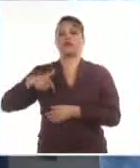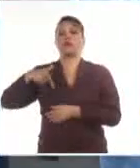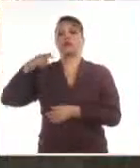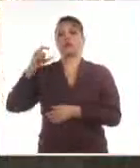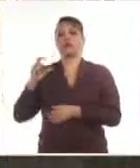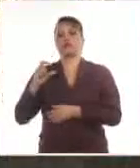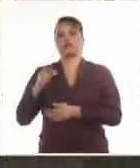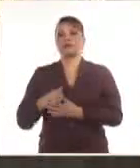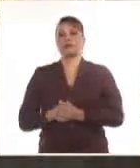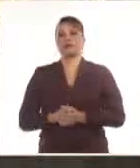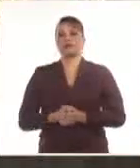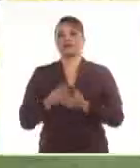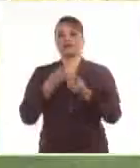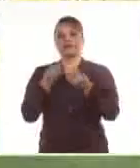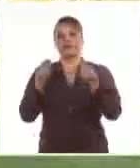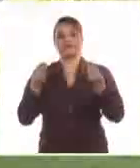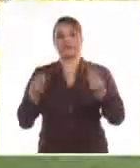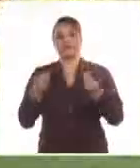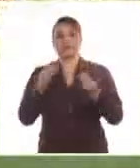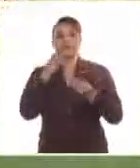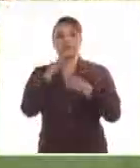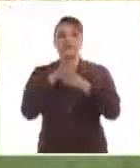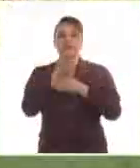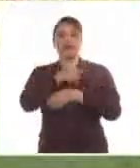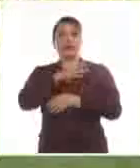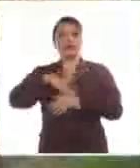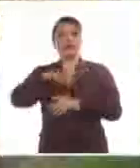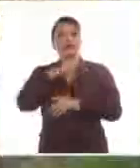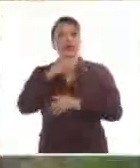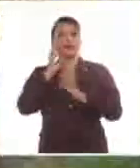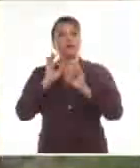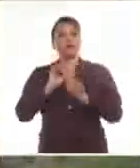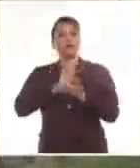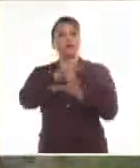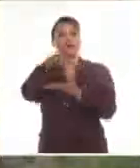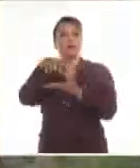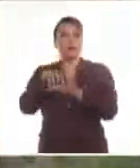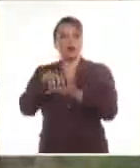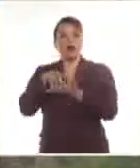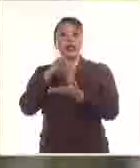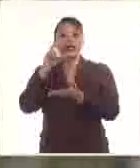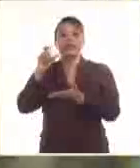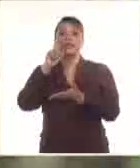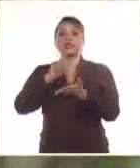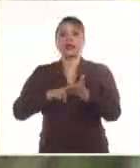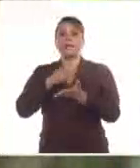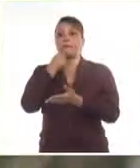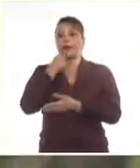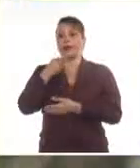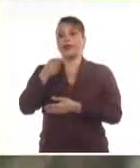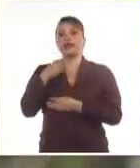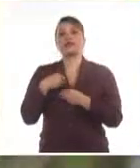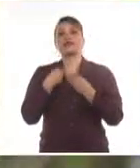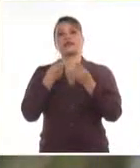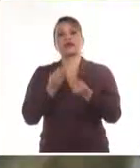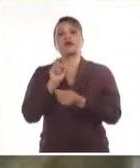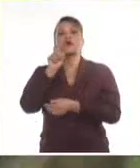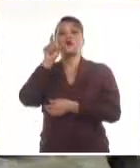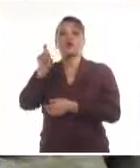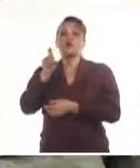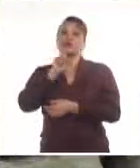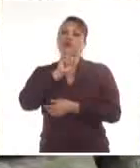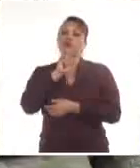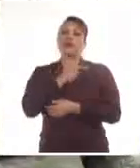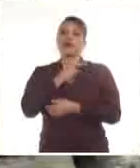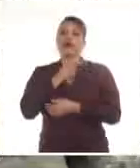Comunistas, símbolo de un pueblo que de nuevo subió al mismo lugar donde Carlos Manuel de Céspedes ofreció su última lesión de